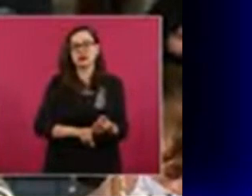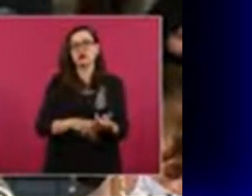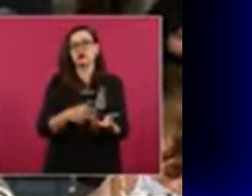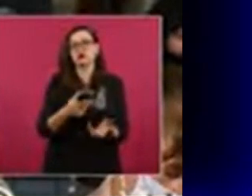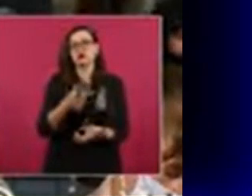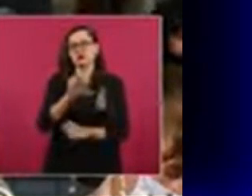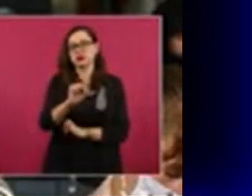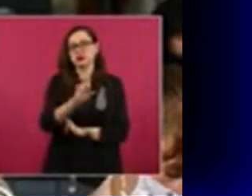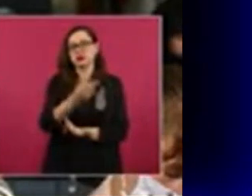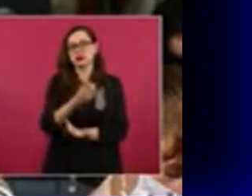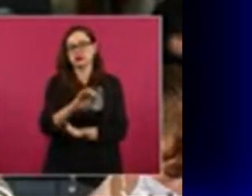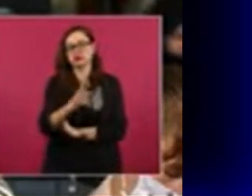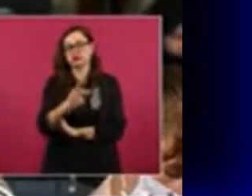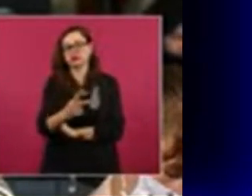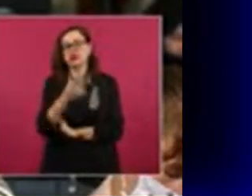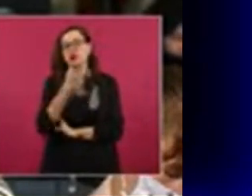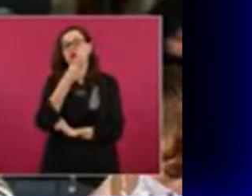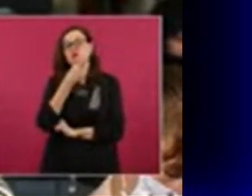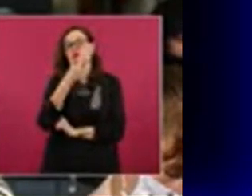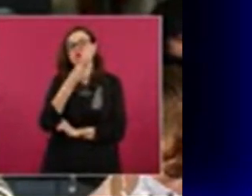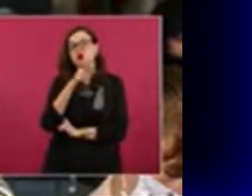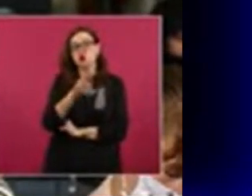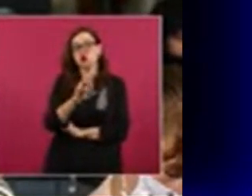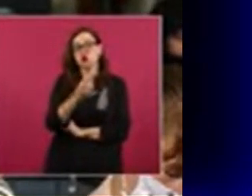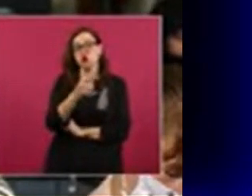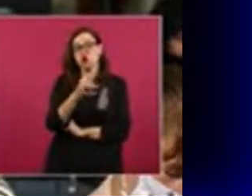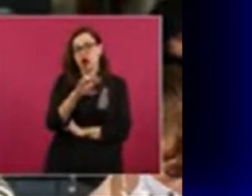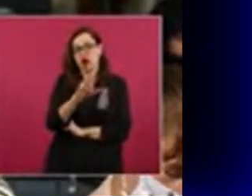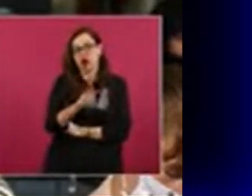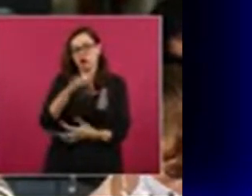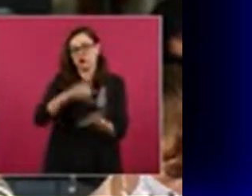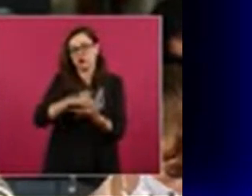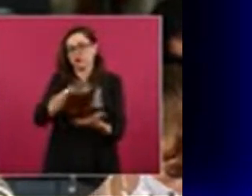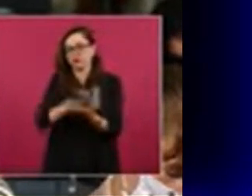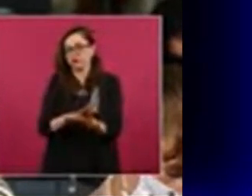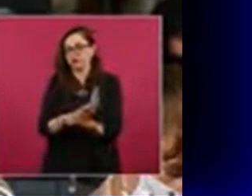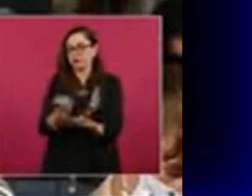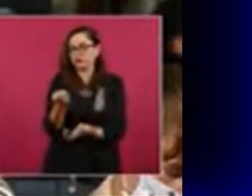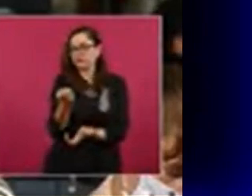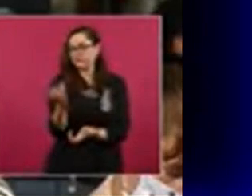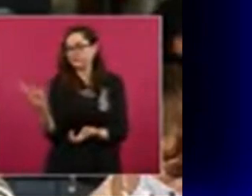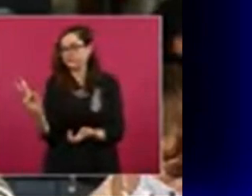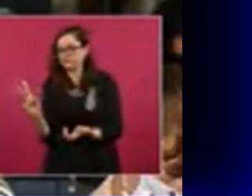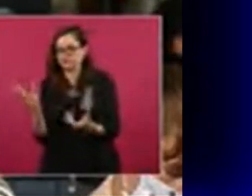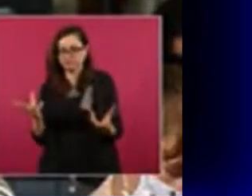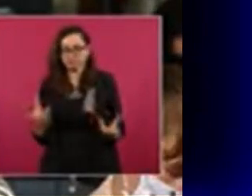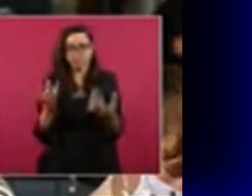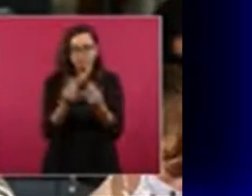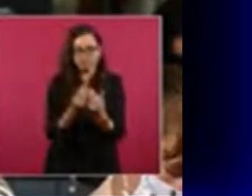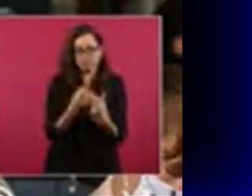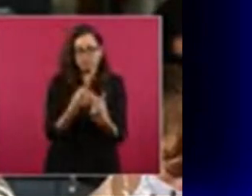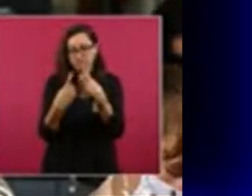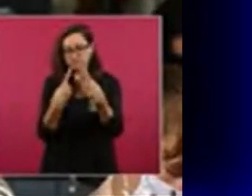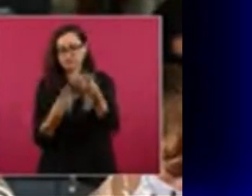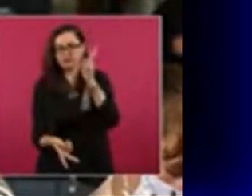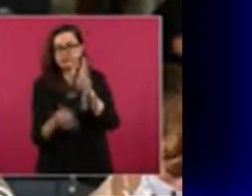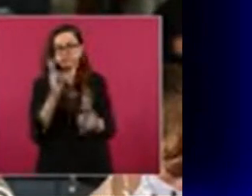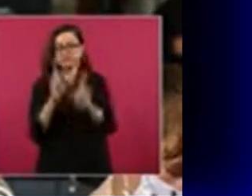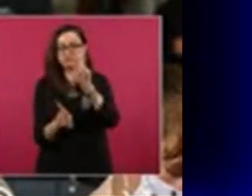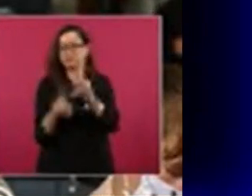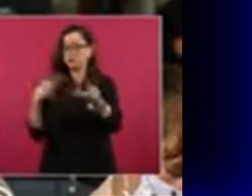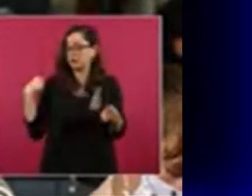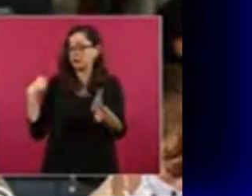dejar todas las pruebas. Y ellos están diciendo no queremos que el gobierno nos pague los 38 días de salario que nos deben. Bueno,